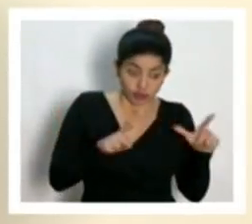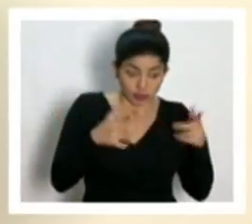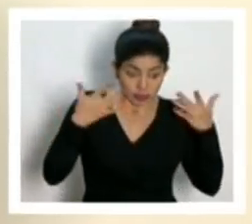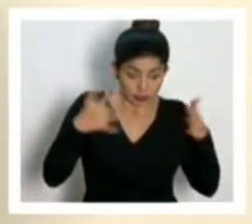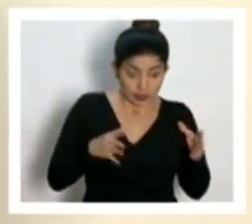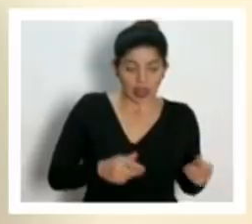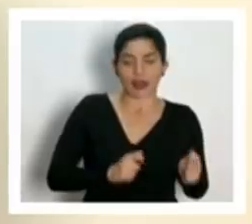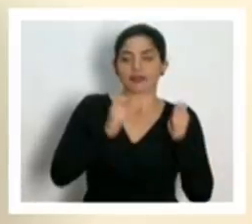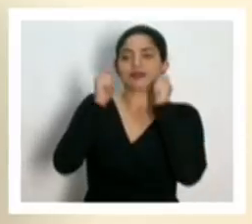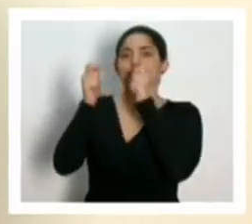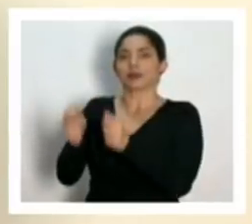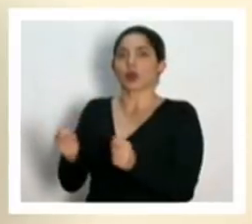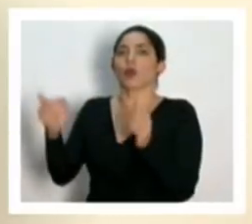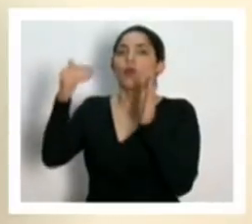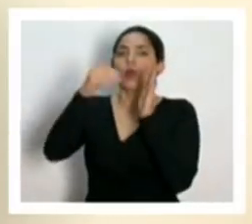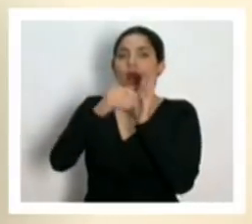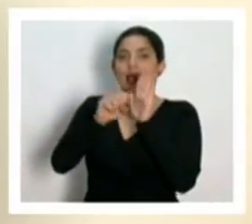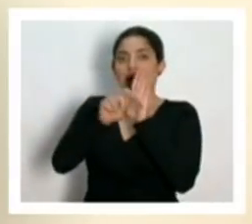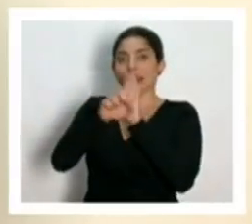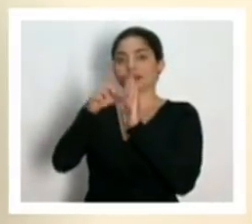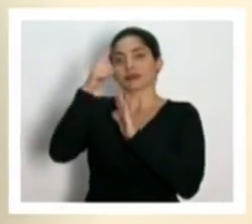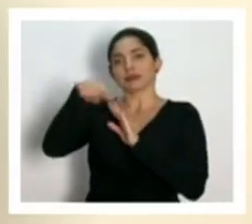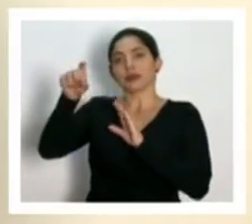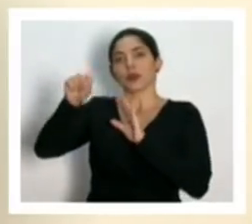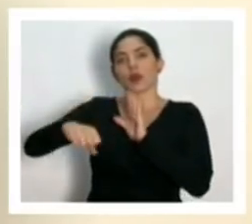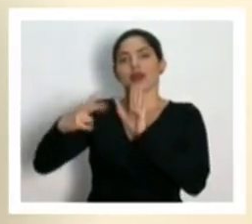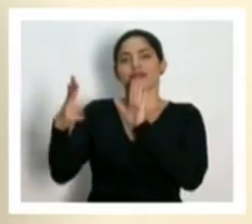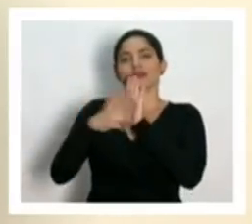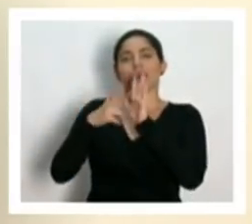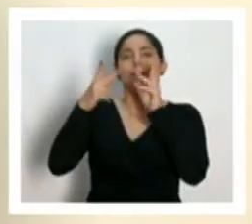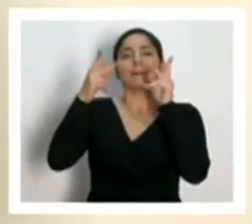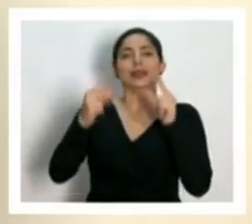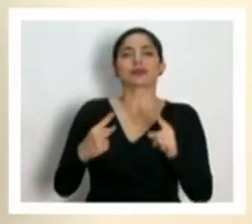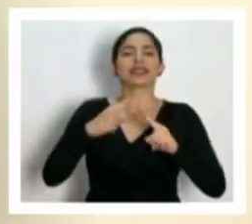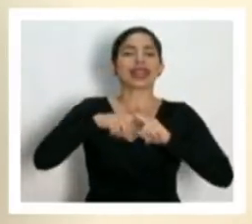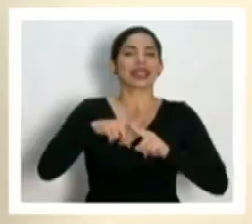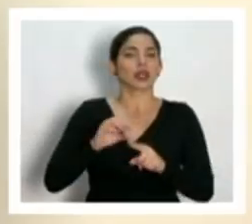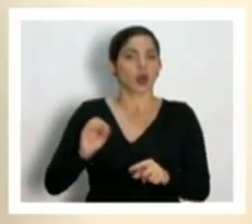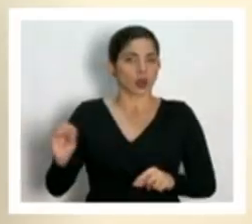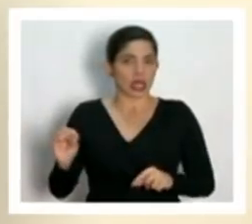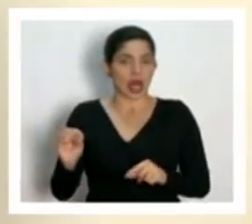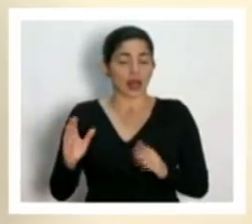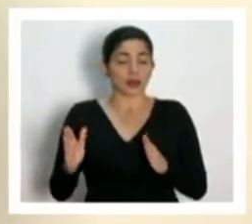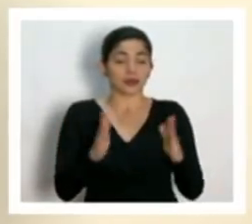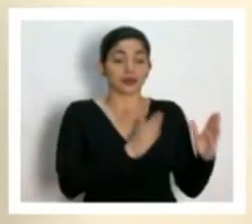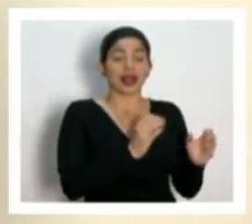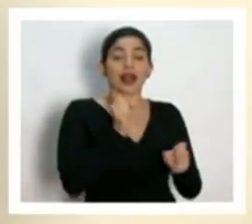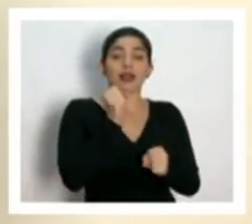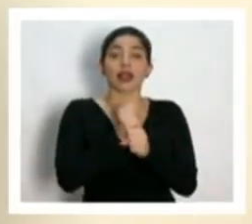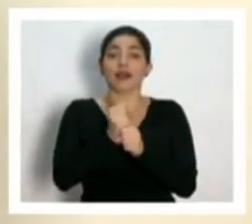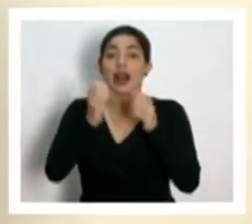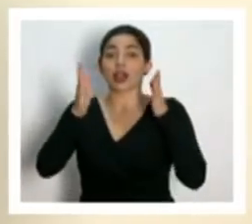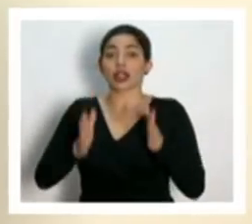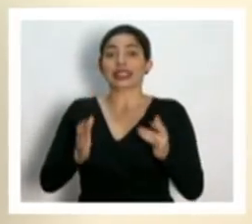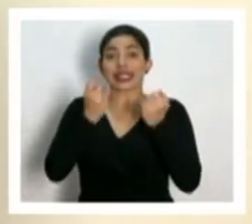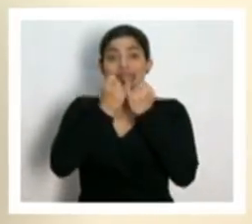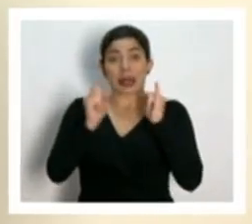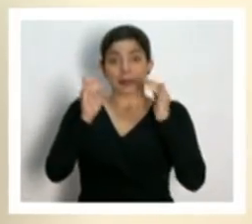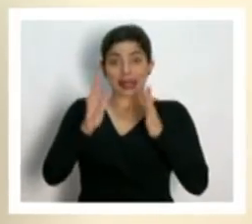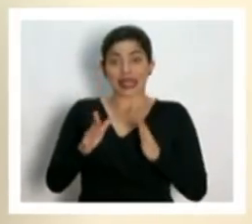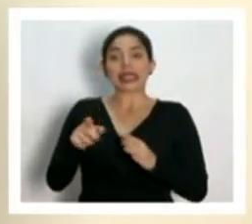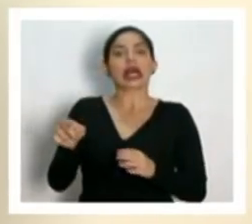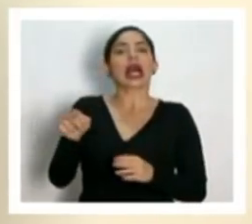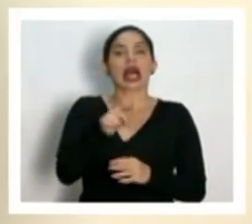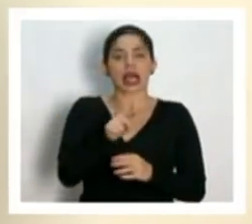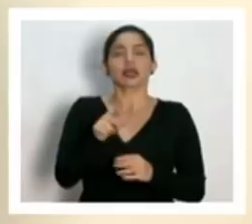Congreso nuevamente para tener un presupuesto extraordinario. en el caso de los trabajadores independientes serían